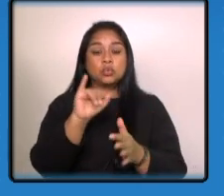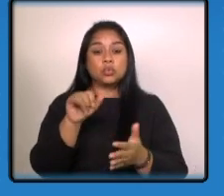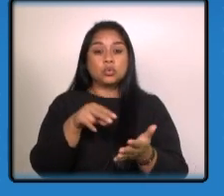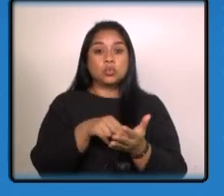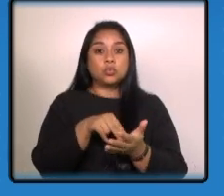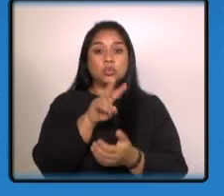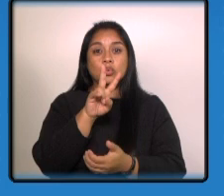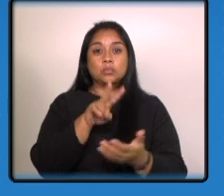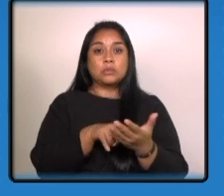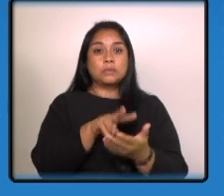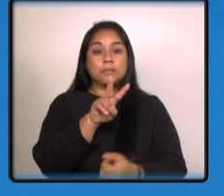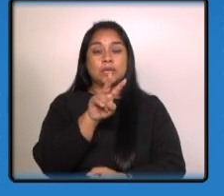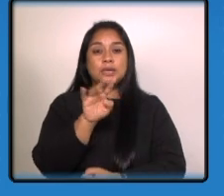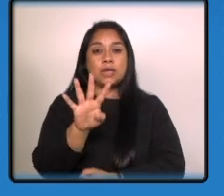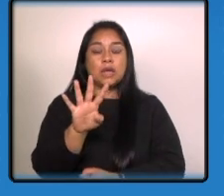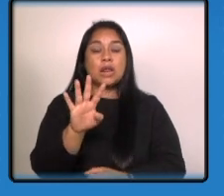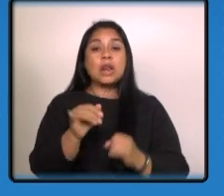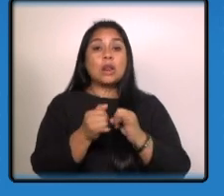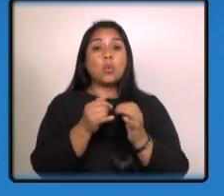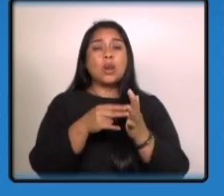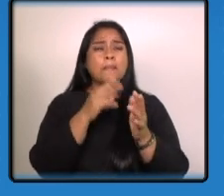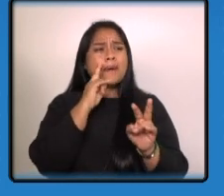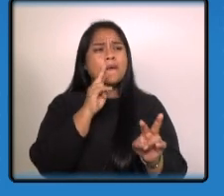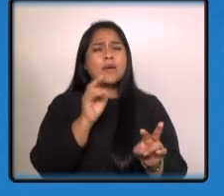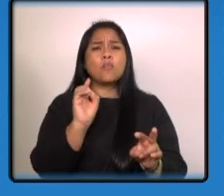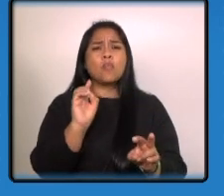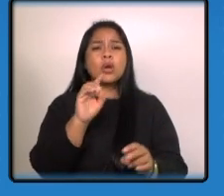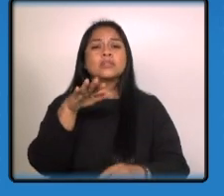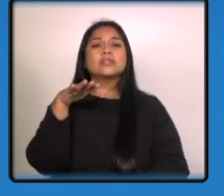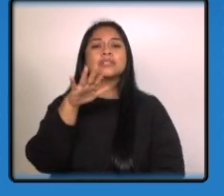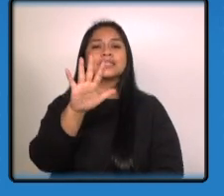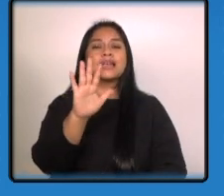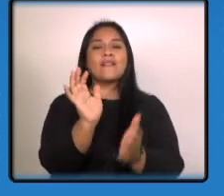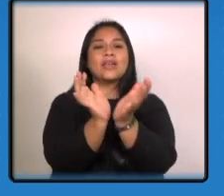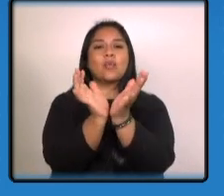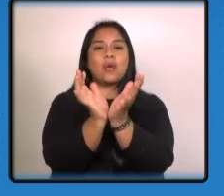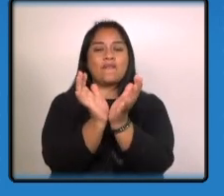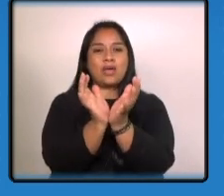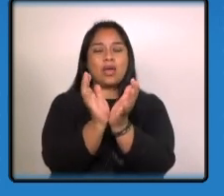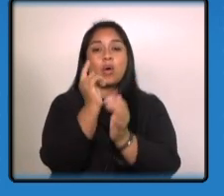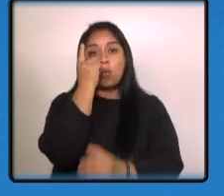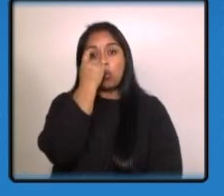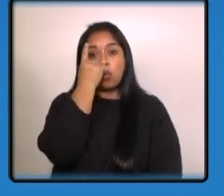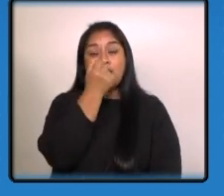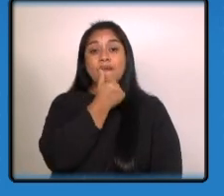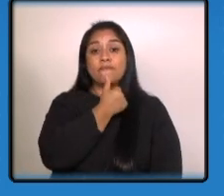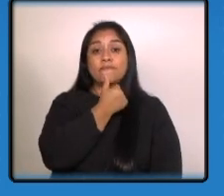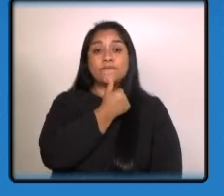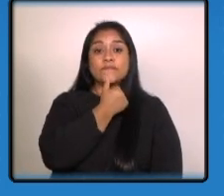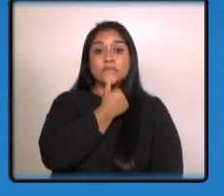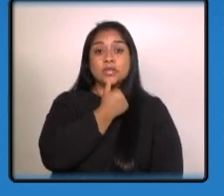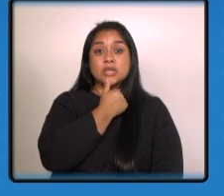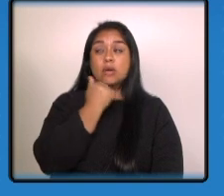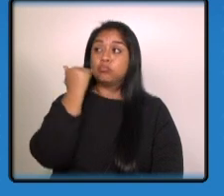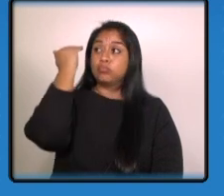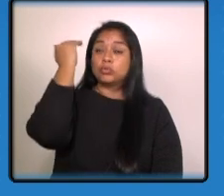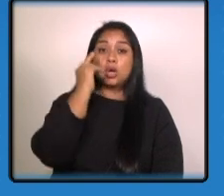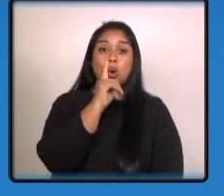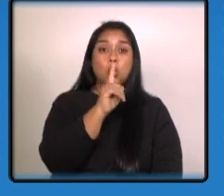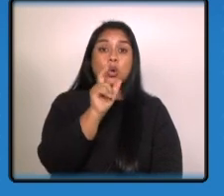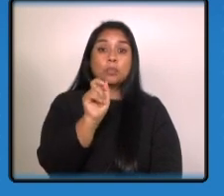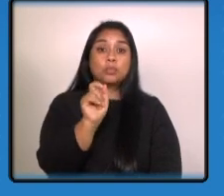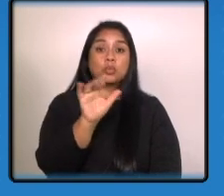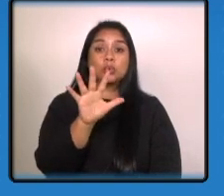de 2024 fue vista por última vez en zona 5 de Villanueva color de ojos café estatura 1 metro